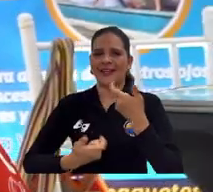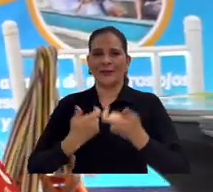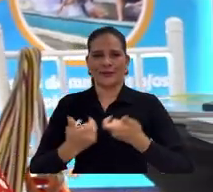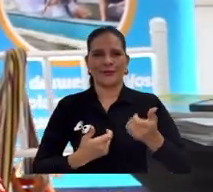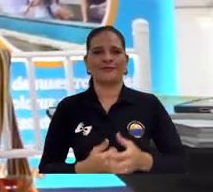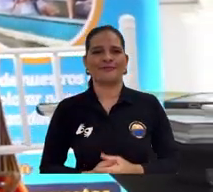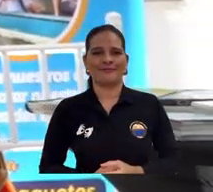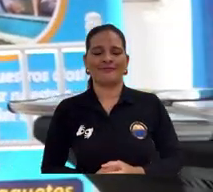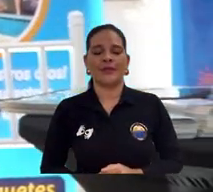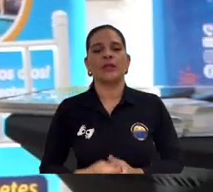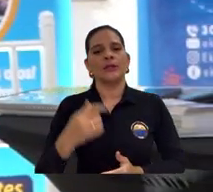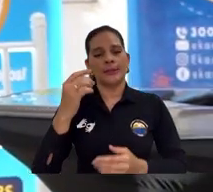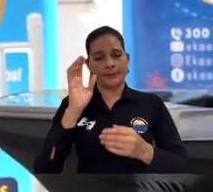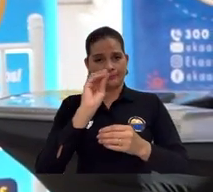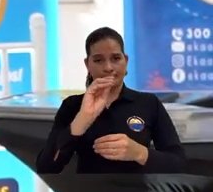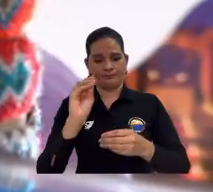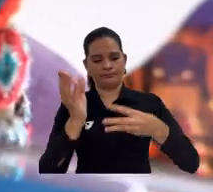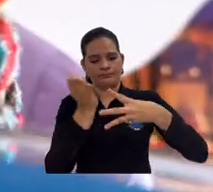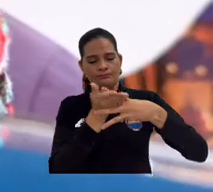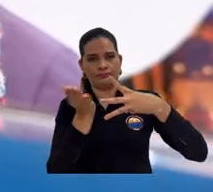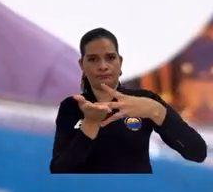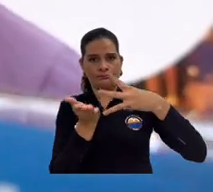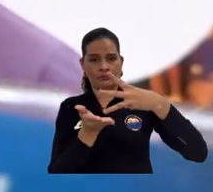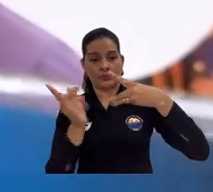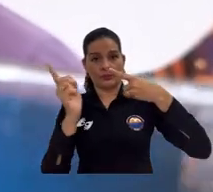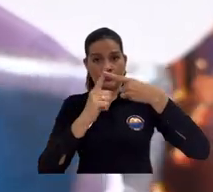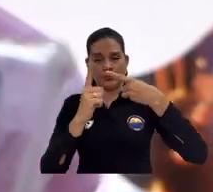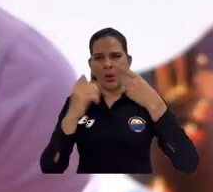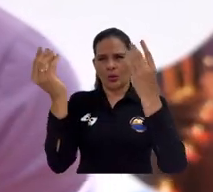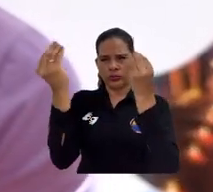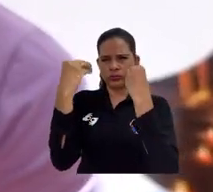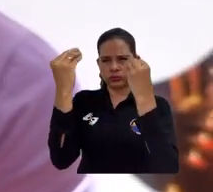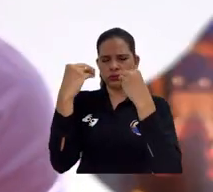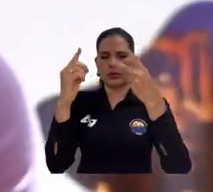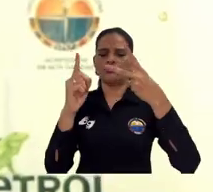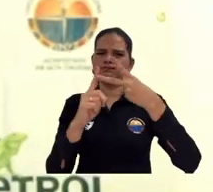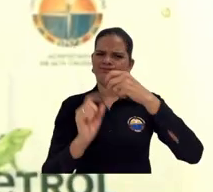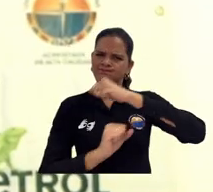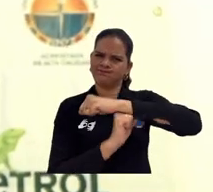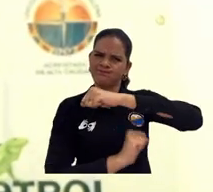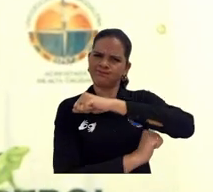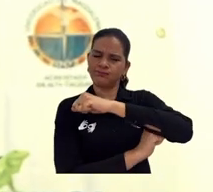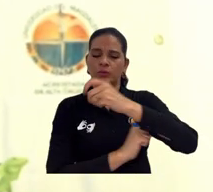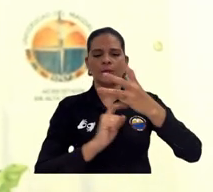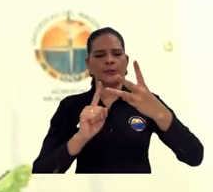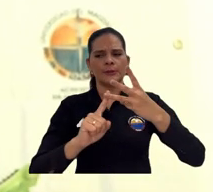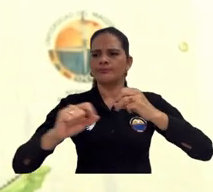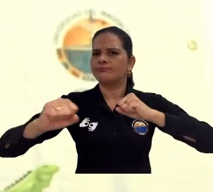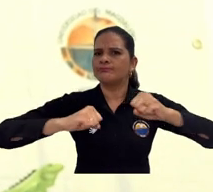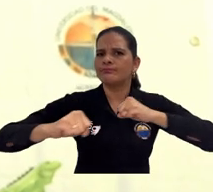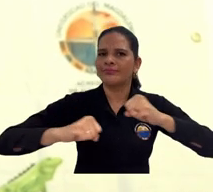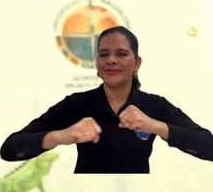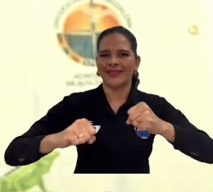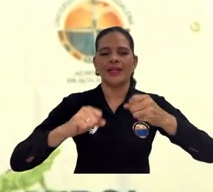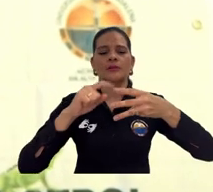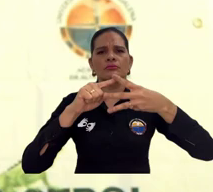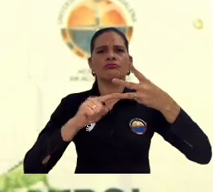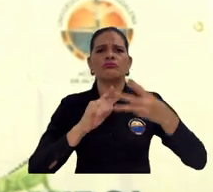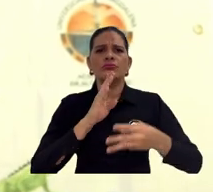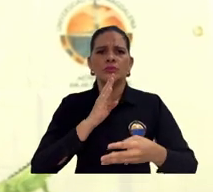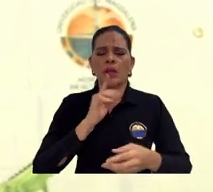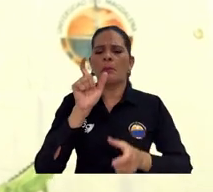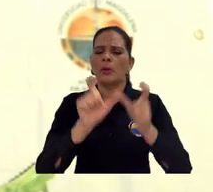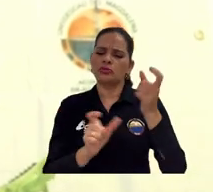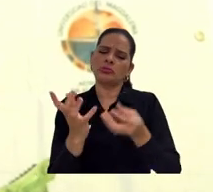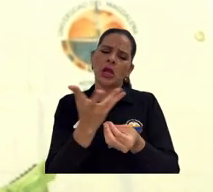de colaboración y negocio. Se fijaron tres fases, una etapa formativa, una etapa de fortalecimiento y una etapa de dinamización